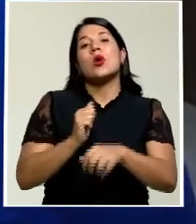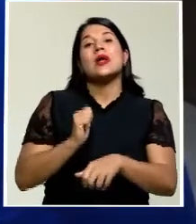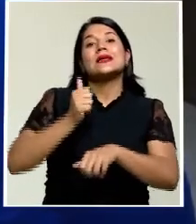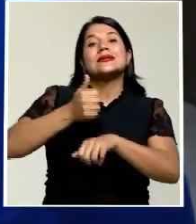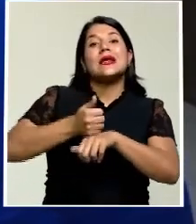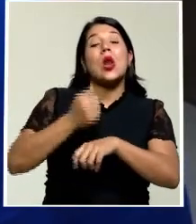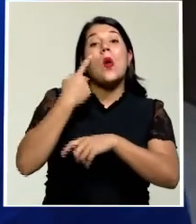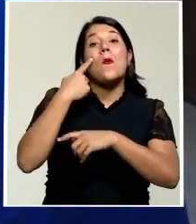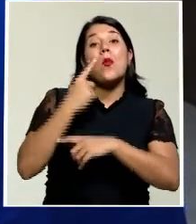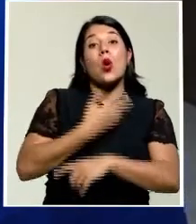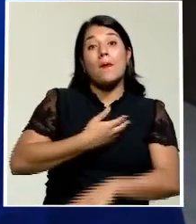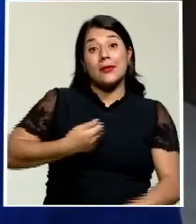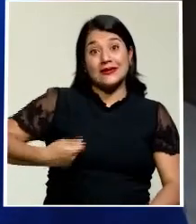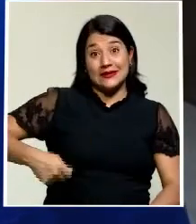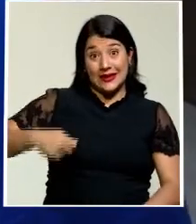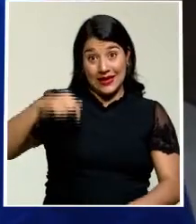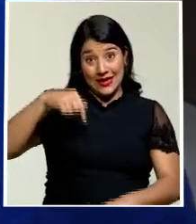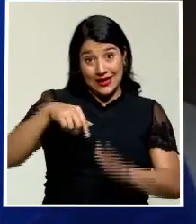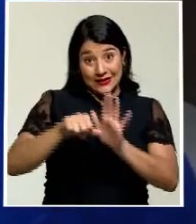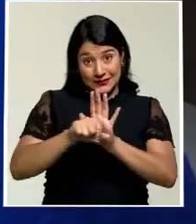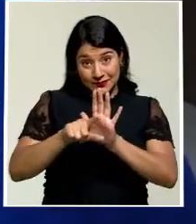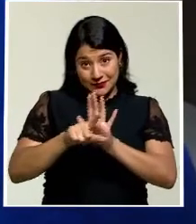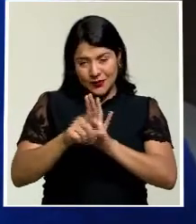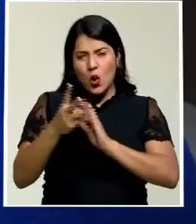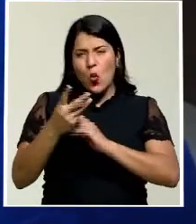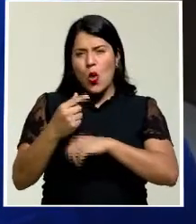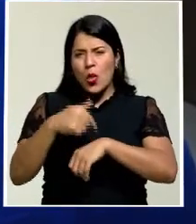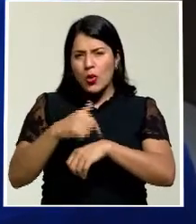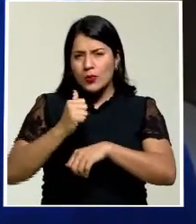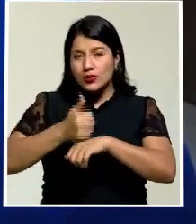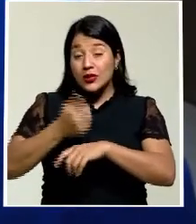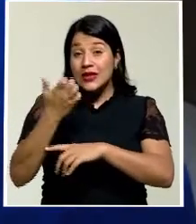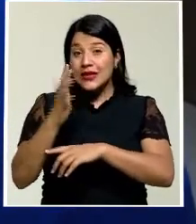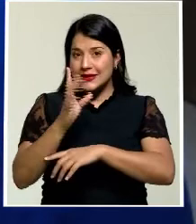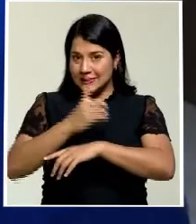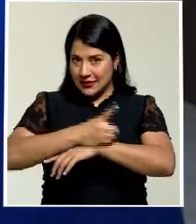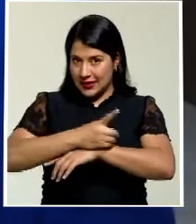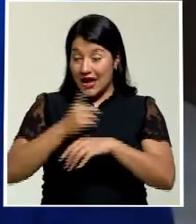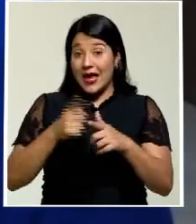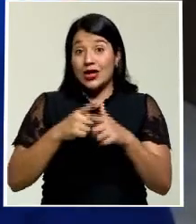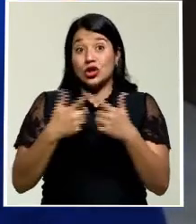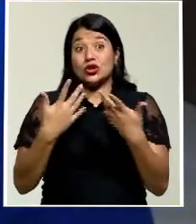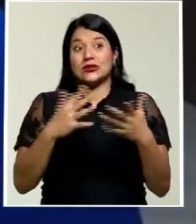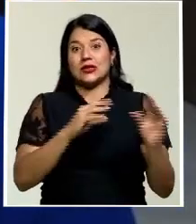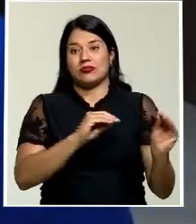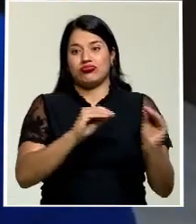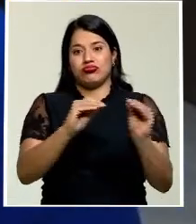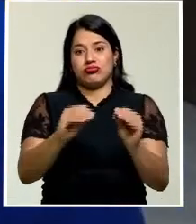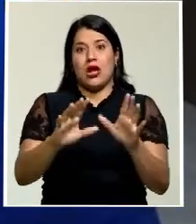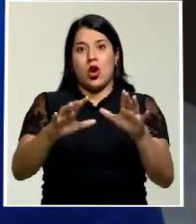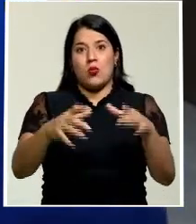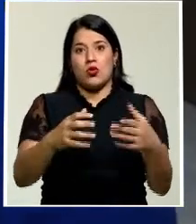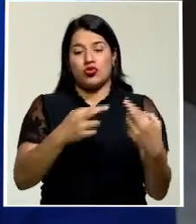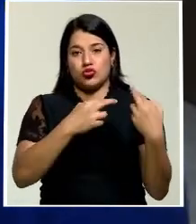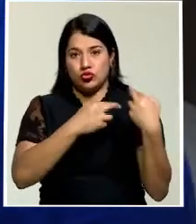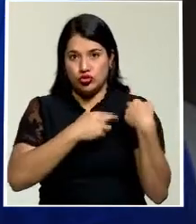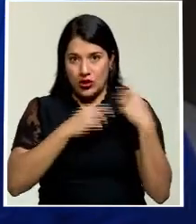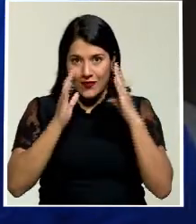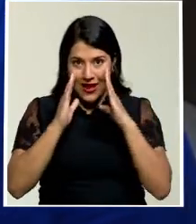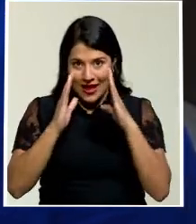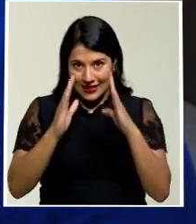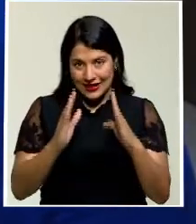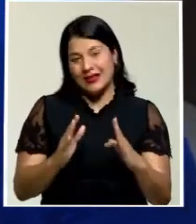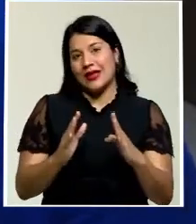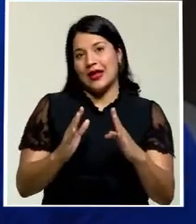asamblea en 15 días hábiles y se traslada de manera inmediata a la Comisión de Consultas de Constitucionalidad. Inicia